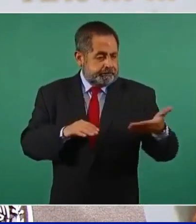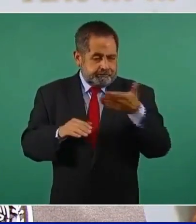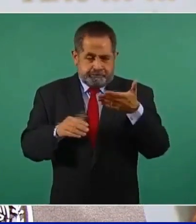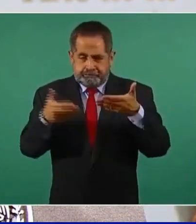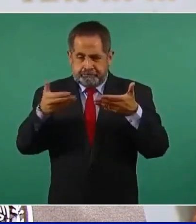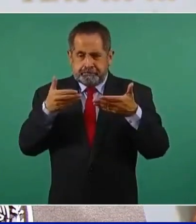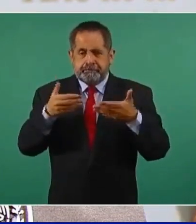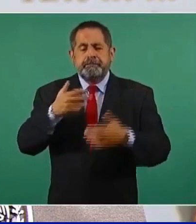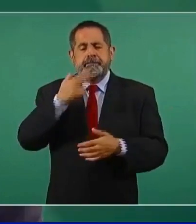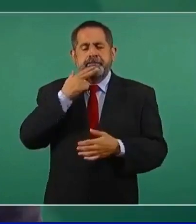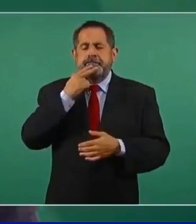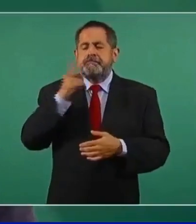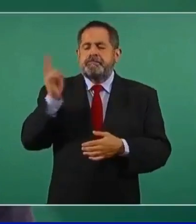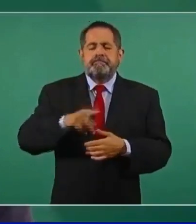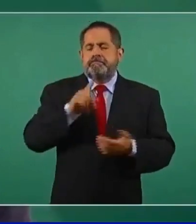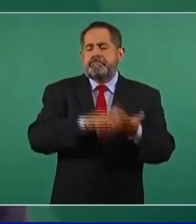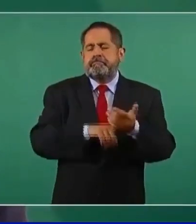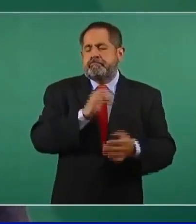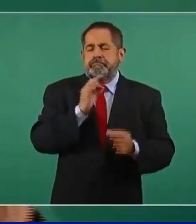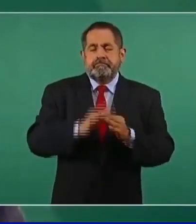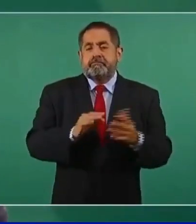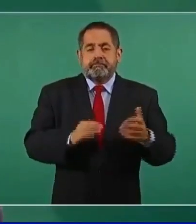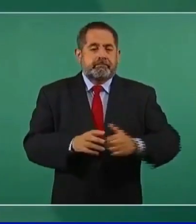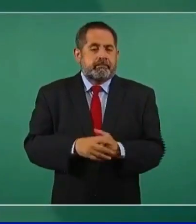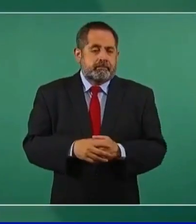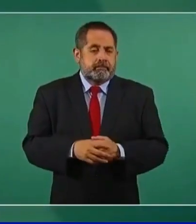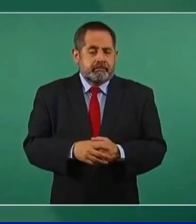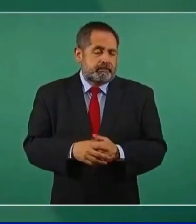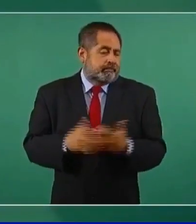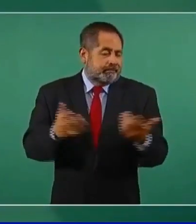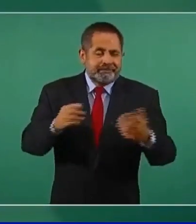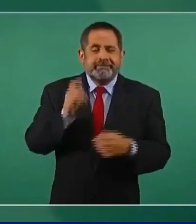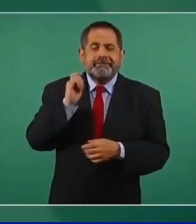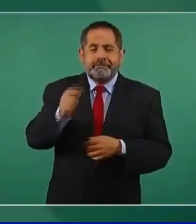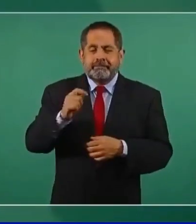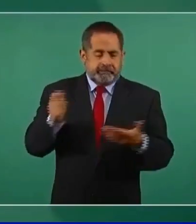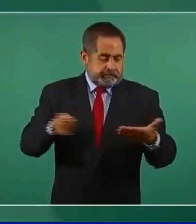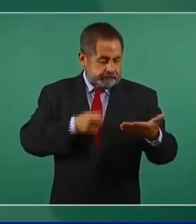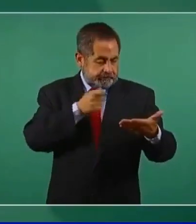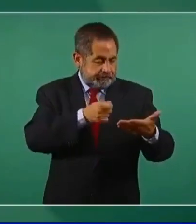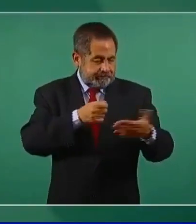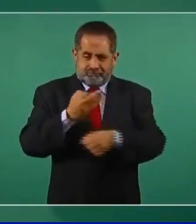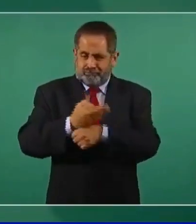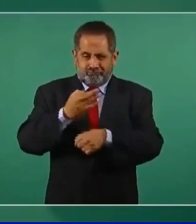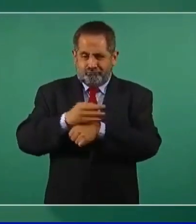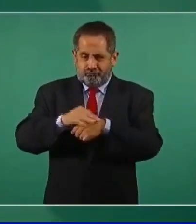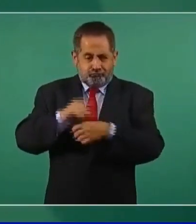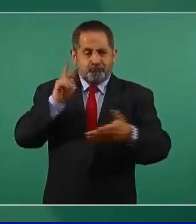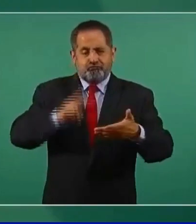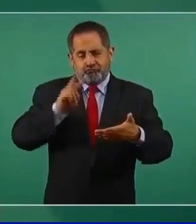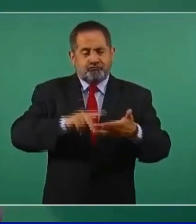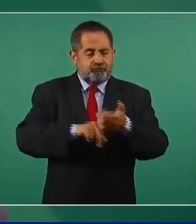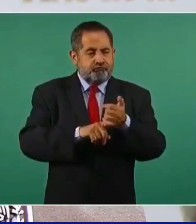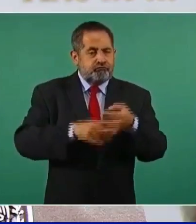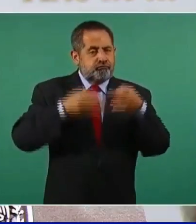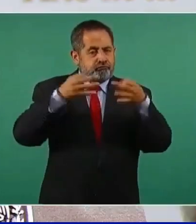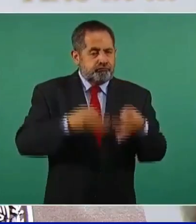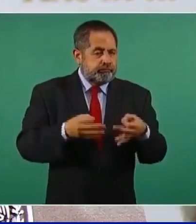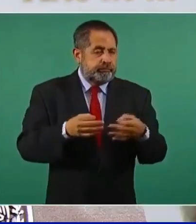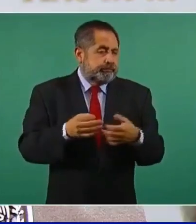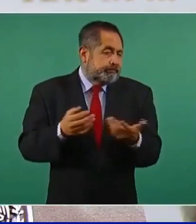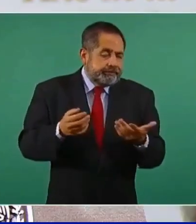que ayudan a la validación del certificado. Es decir, el oficial de migración puede ver en tiempo real que el certificado es auténtico